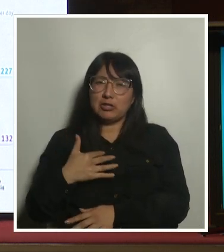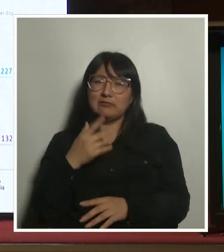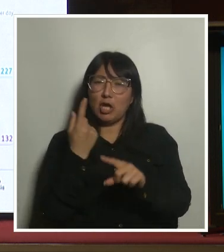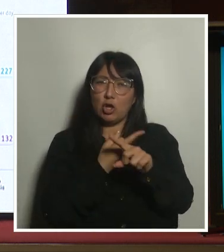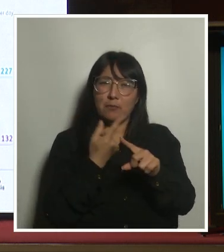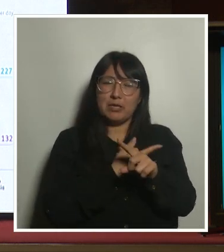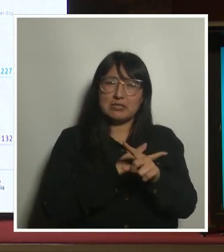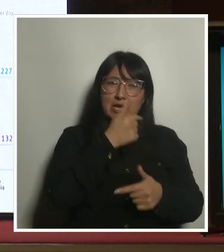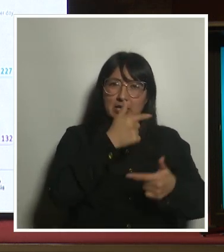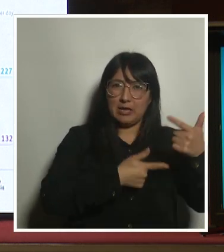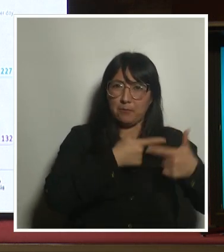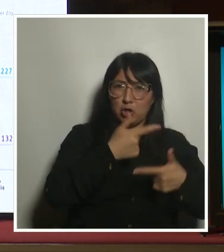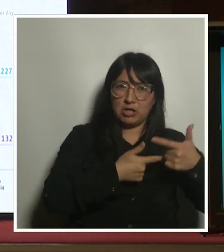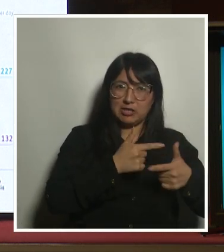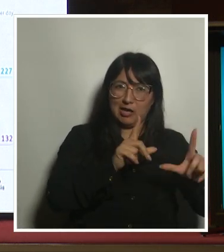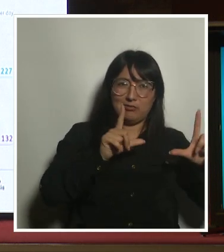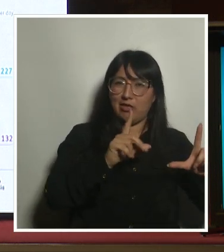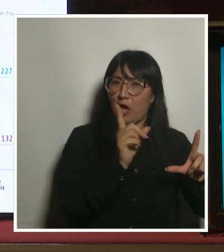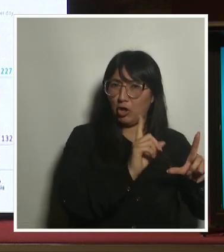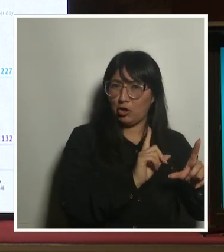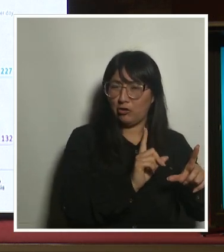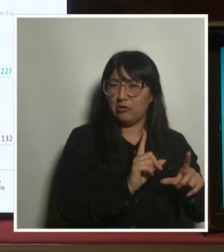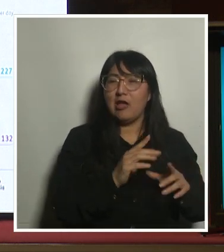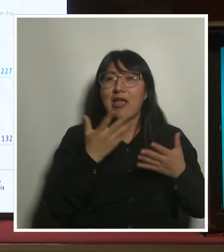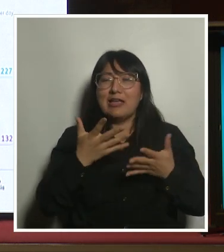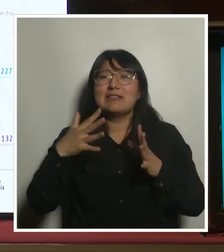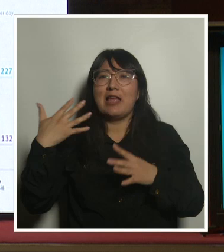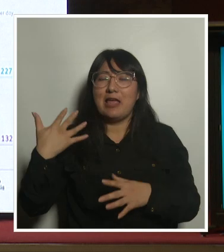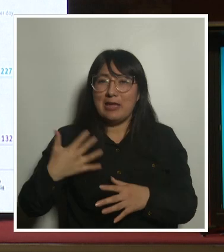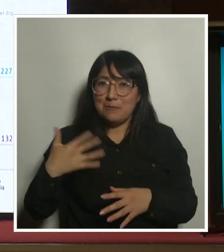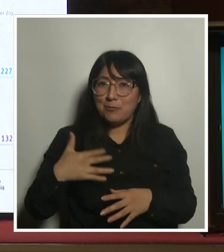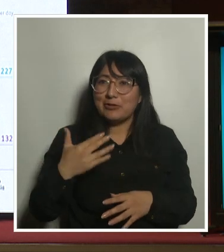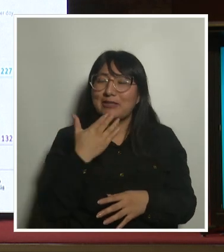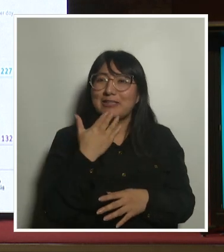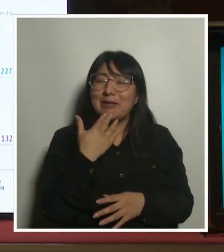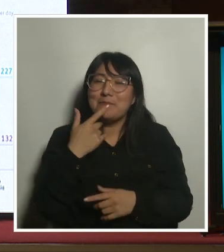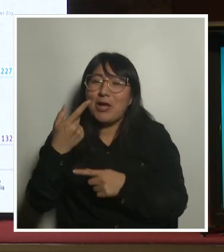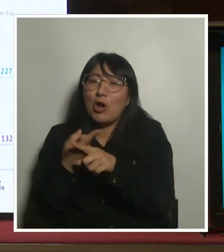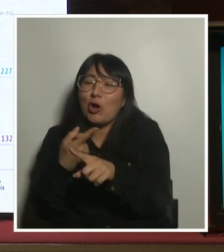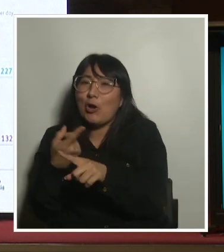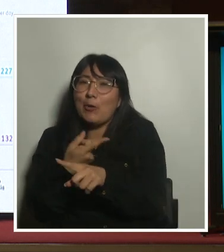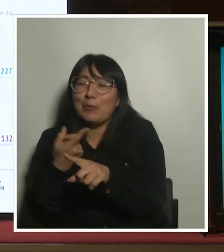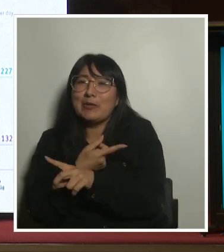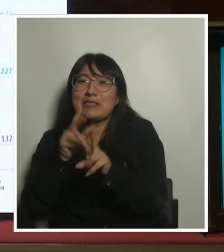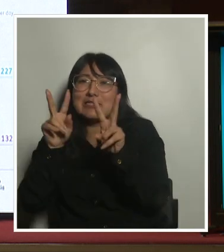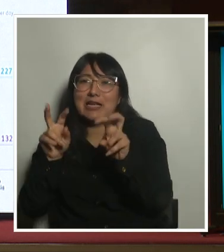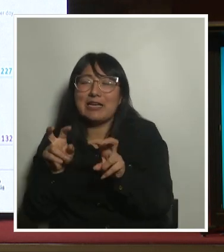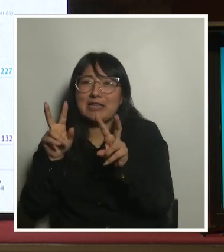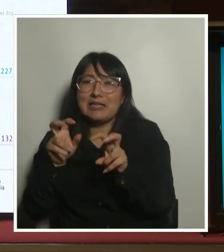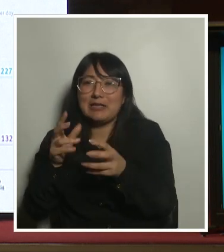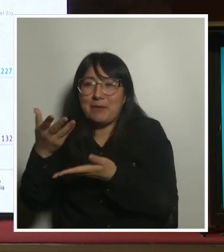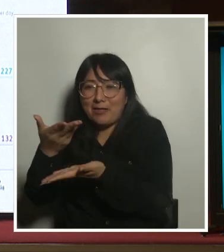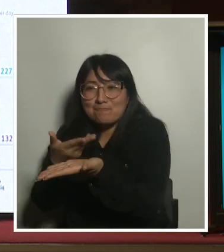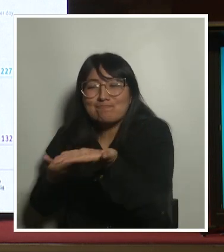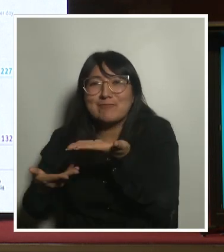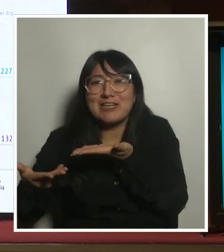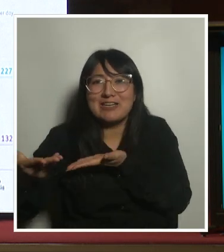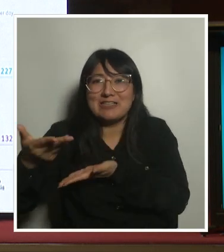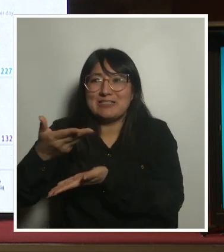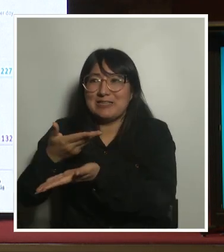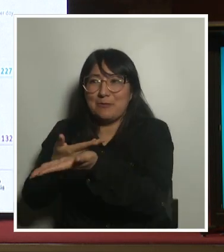no solamente hablar de la importancia de los cuidados, sino hablar también de políticas de retribución, de